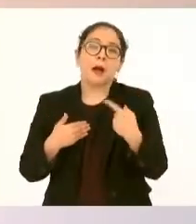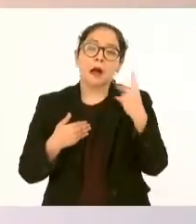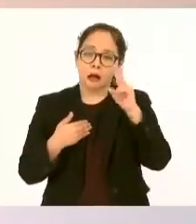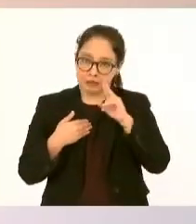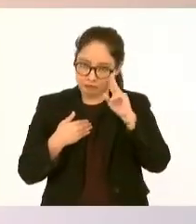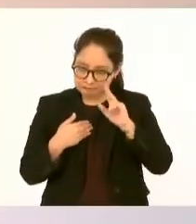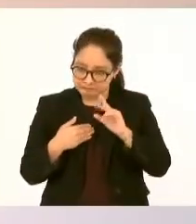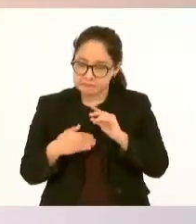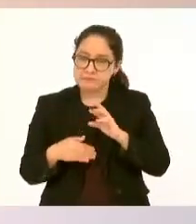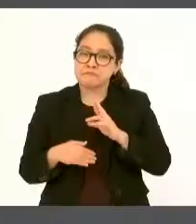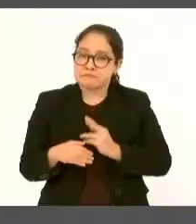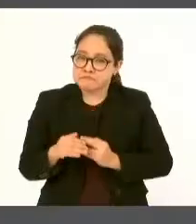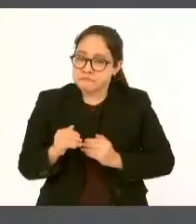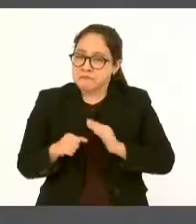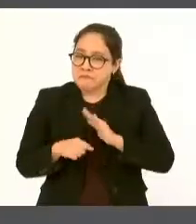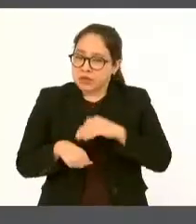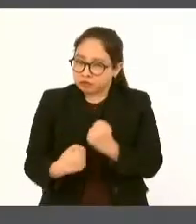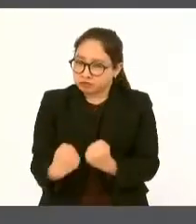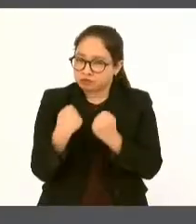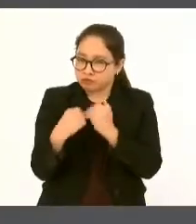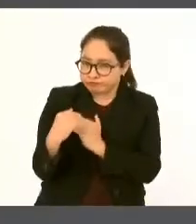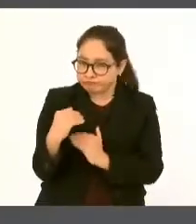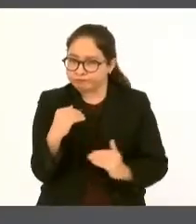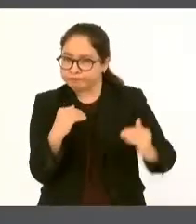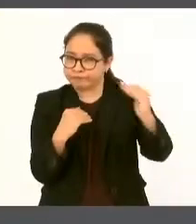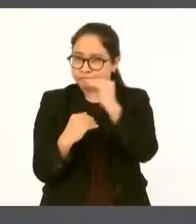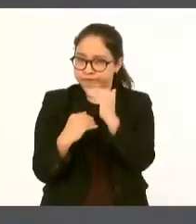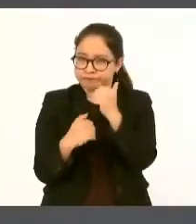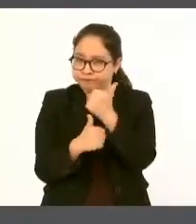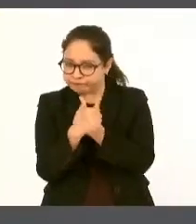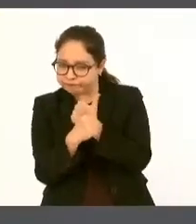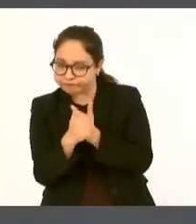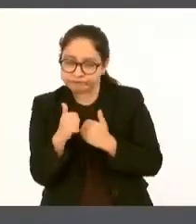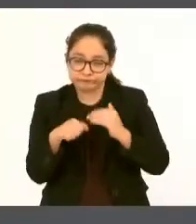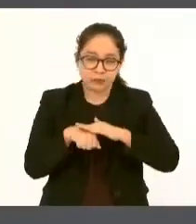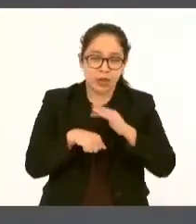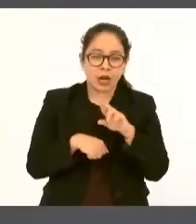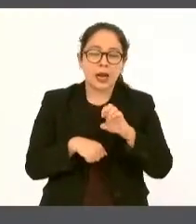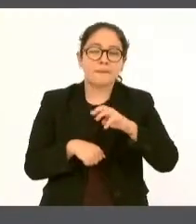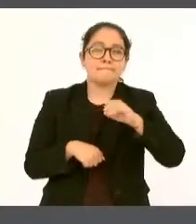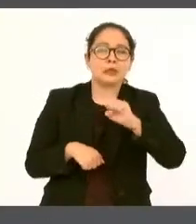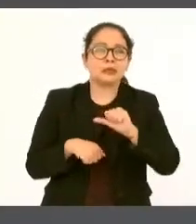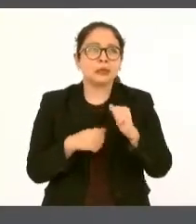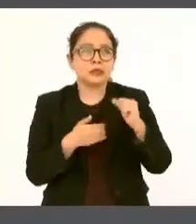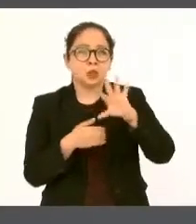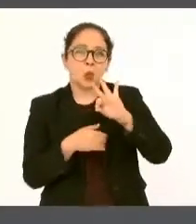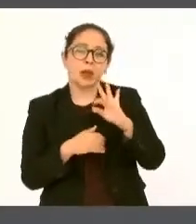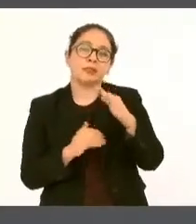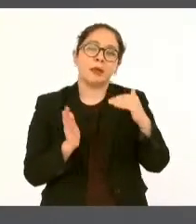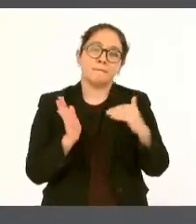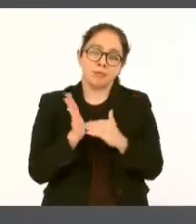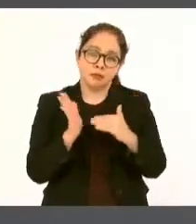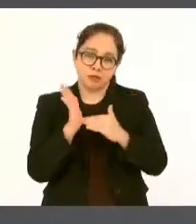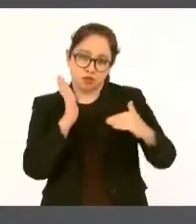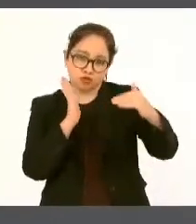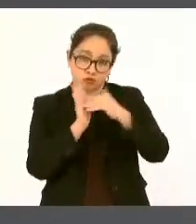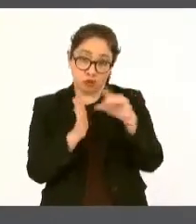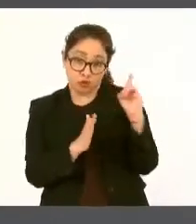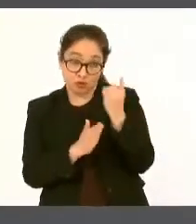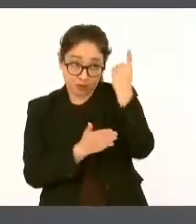ingreso de remesas, se van a recibir alrededor de 40 mil millones de dólares,